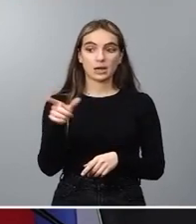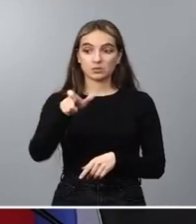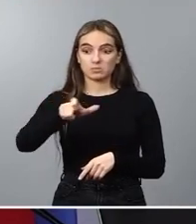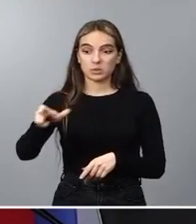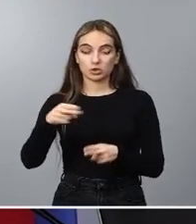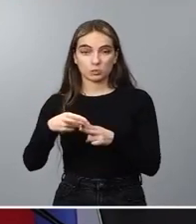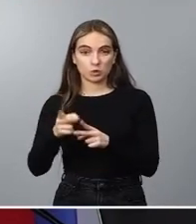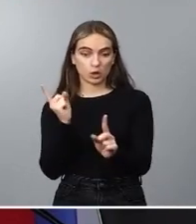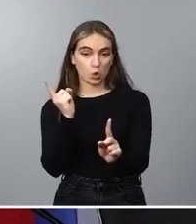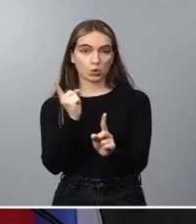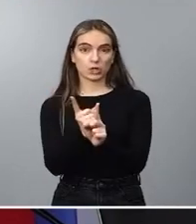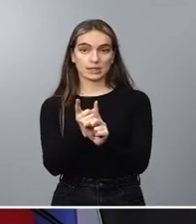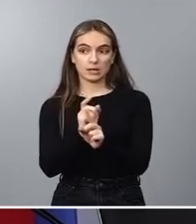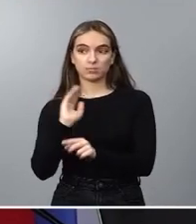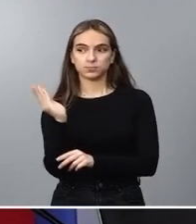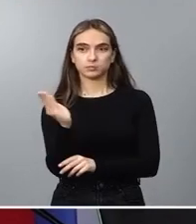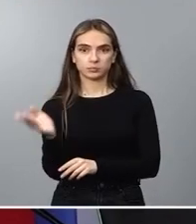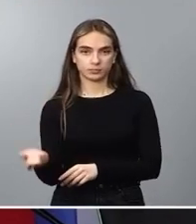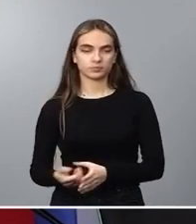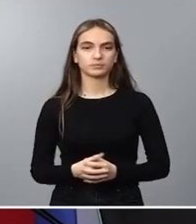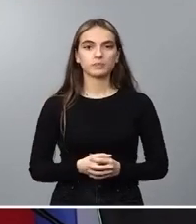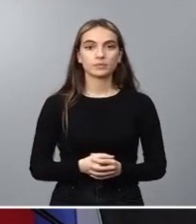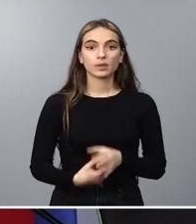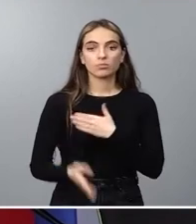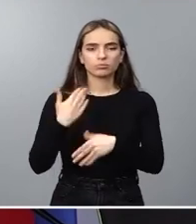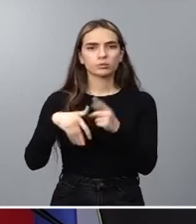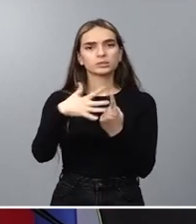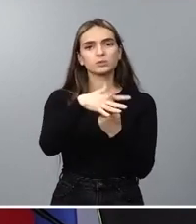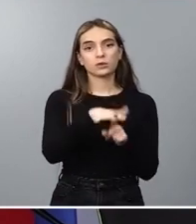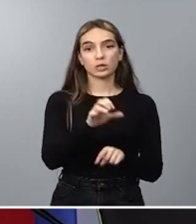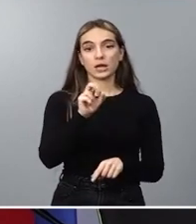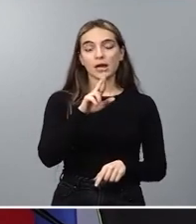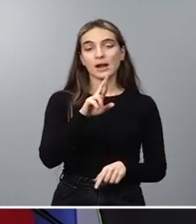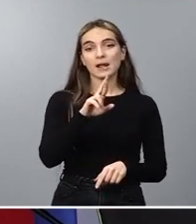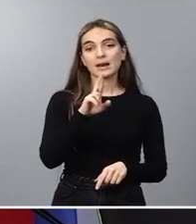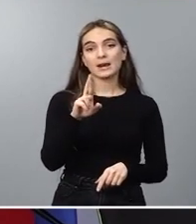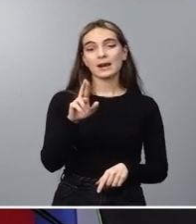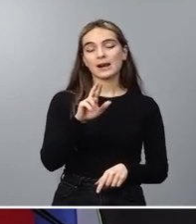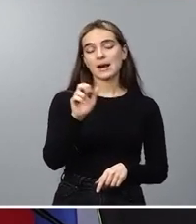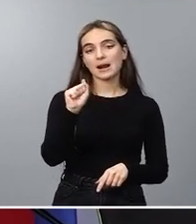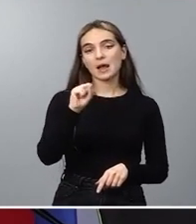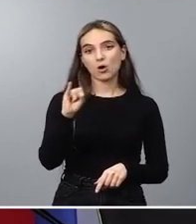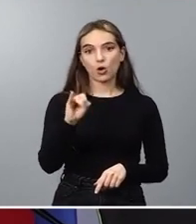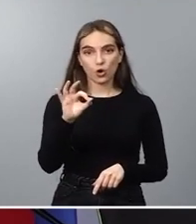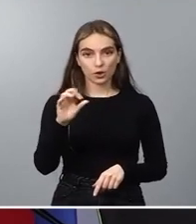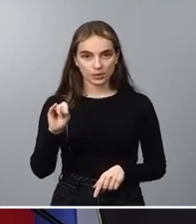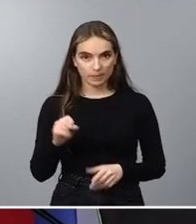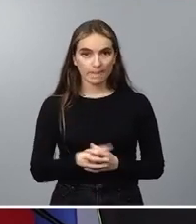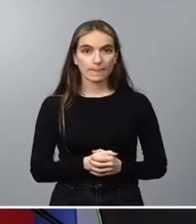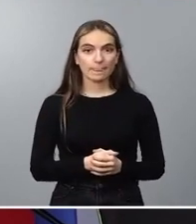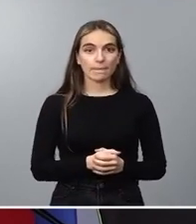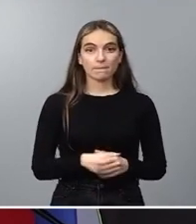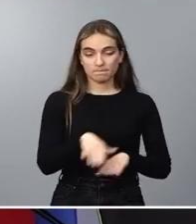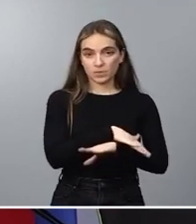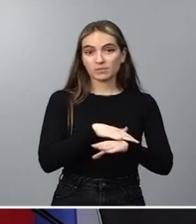usted un caso del entonces ministro, el señor Rajoy, el señor Jorge Fernández Díaz, para el que la Fiscalía pide